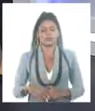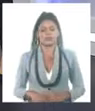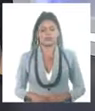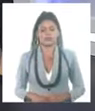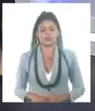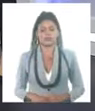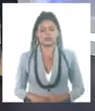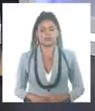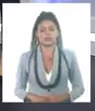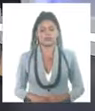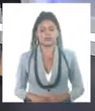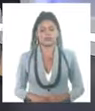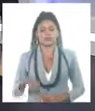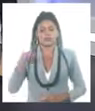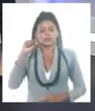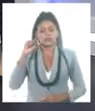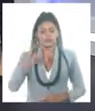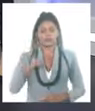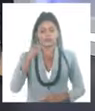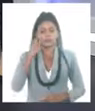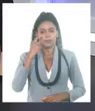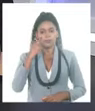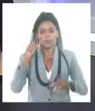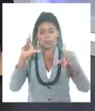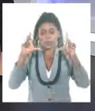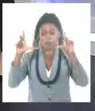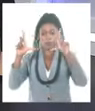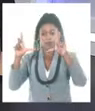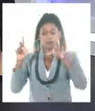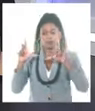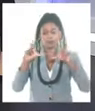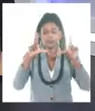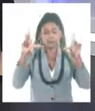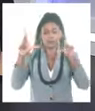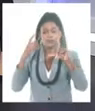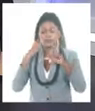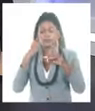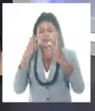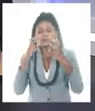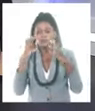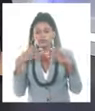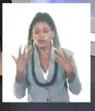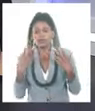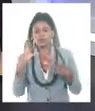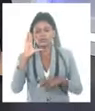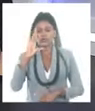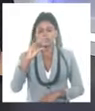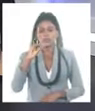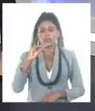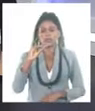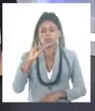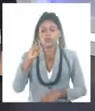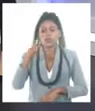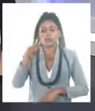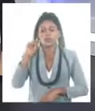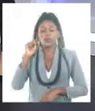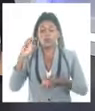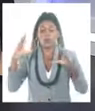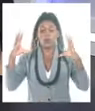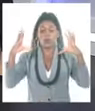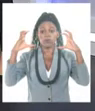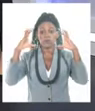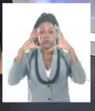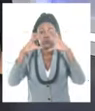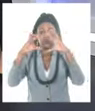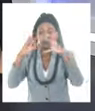amigos televidentes. Y estamos viendo una imagen aquí, muy llamativa, y se trata de una nueva nube de